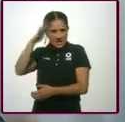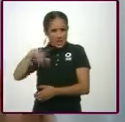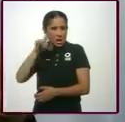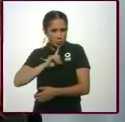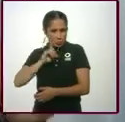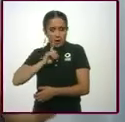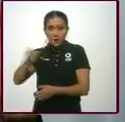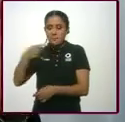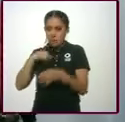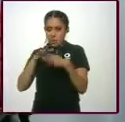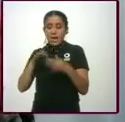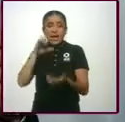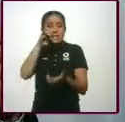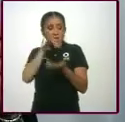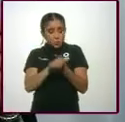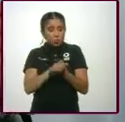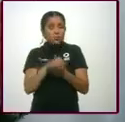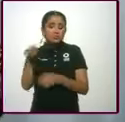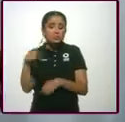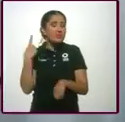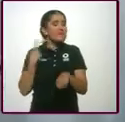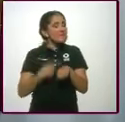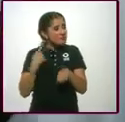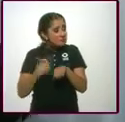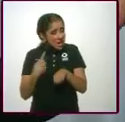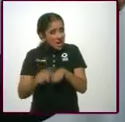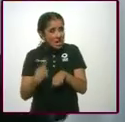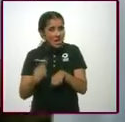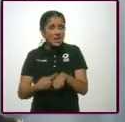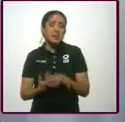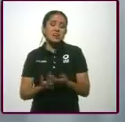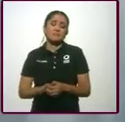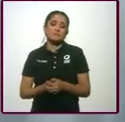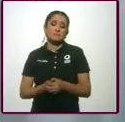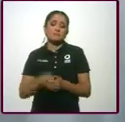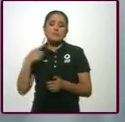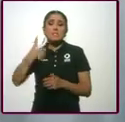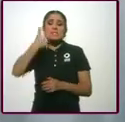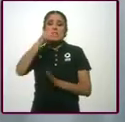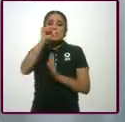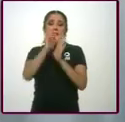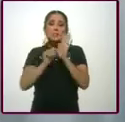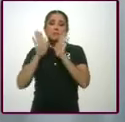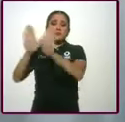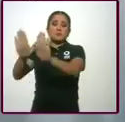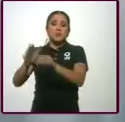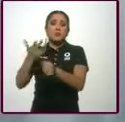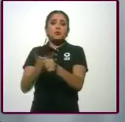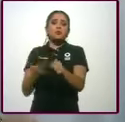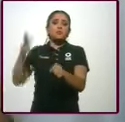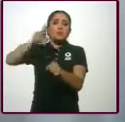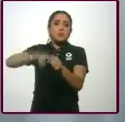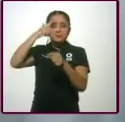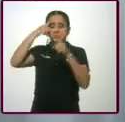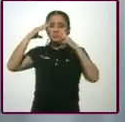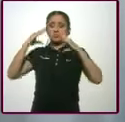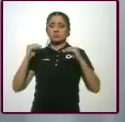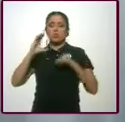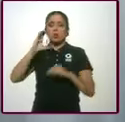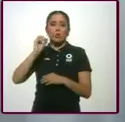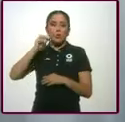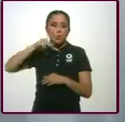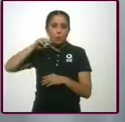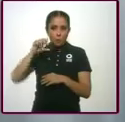de que su esposo se había enfermado, tuvo seis meses en el hospital, en coma, se recuperó,